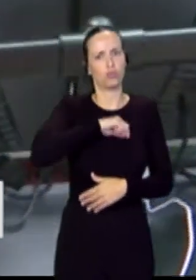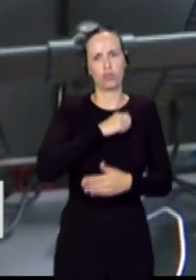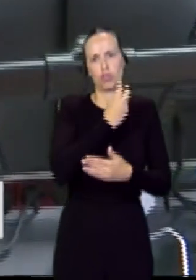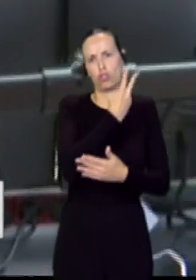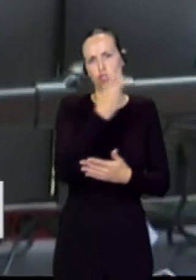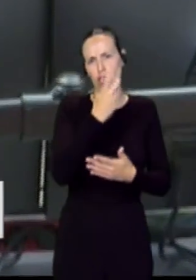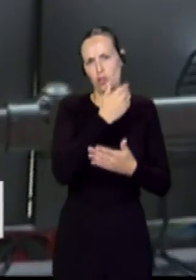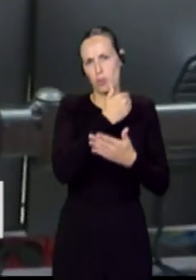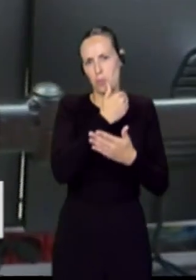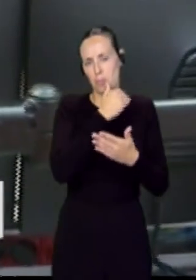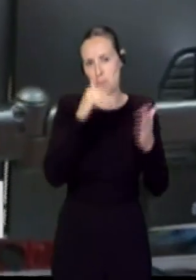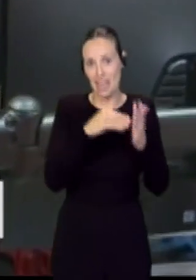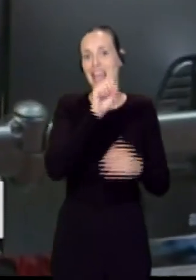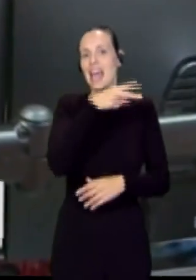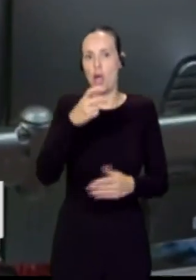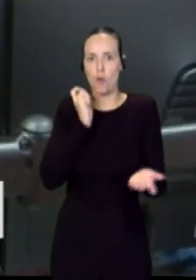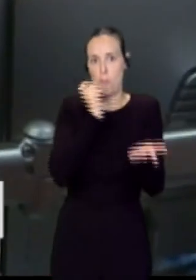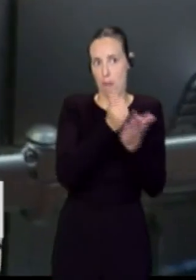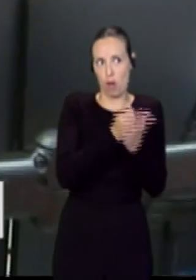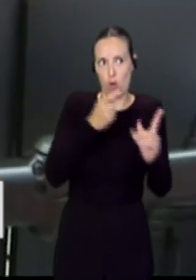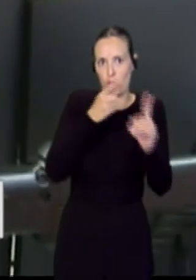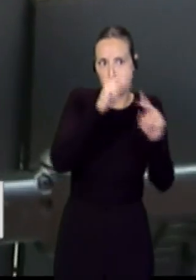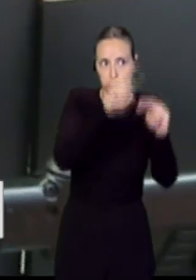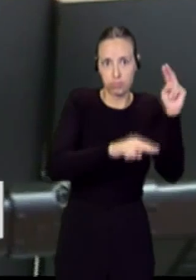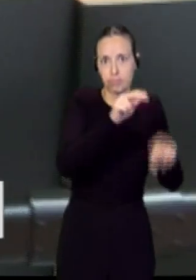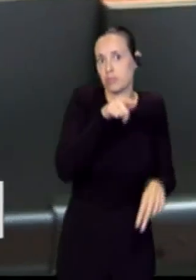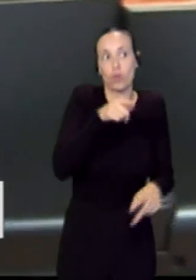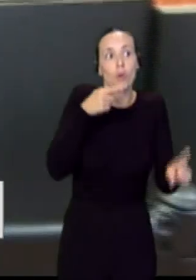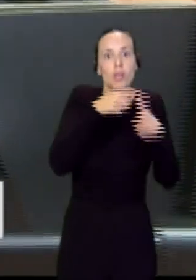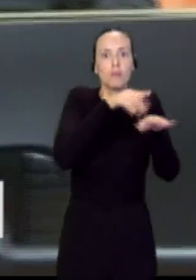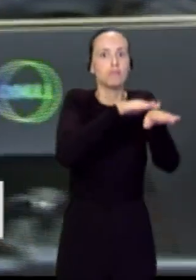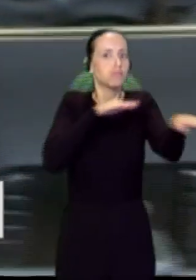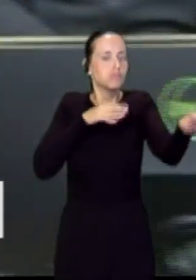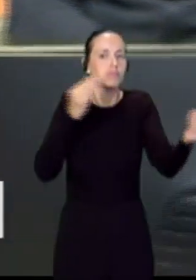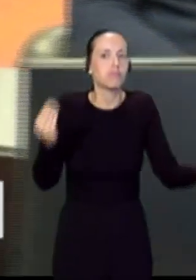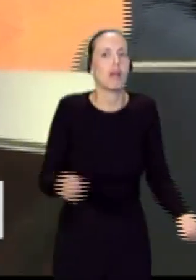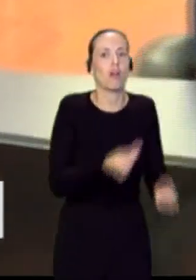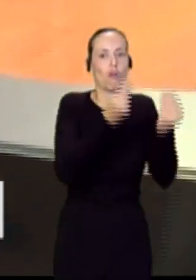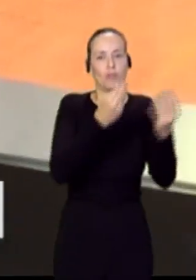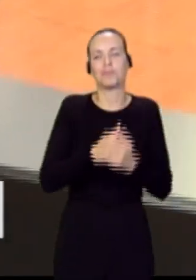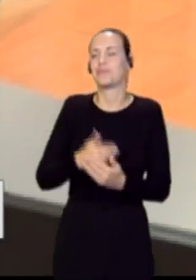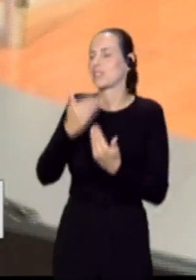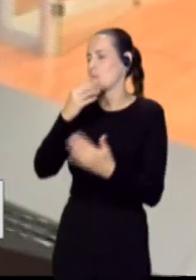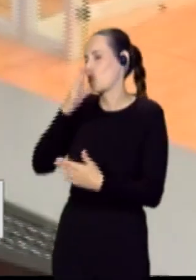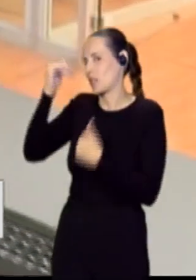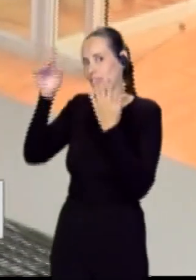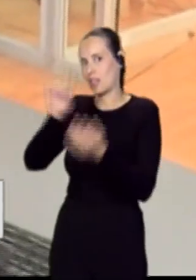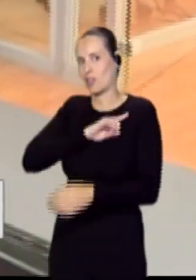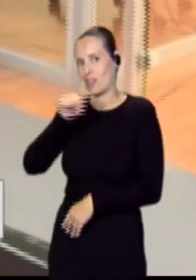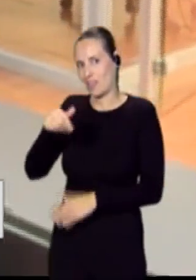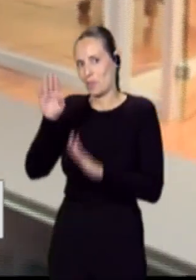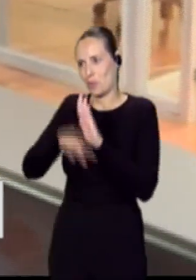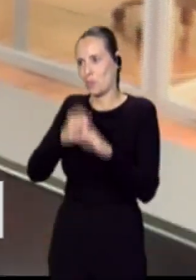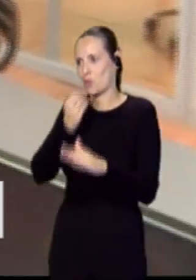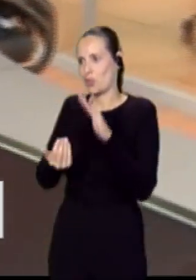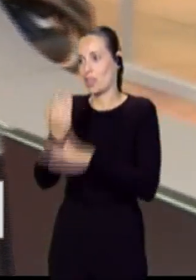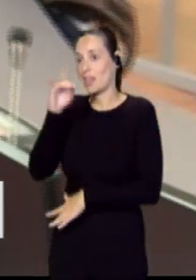sustancialmente la movilidad y es algo que debemos exportar al resto de las vías de la isla. Augusto Hidalgo, muchísimas gracias por atendernos en Buenos Días, Canarias. Bueno,